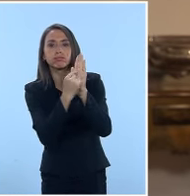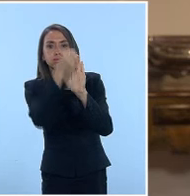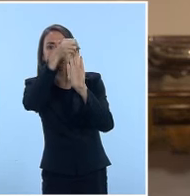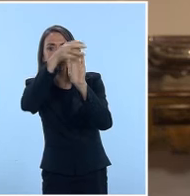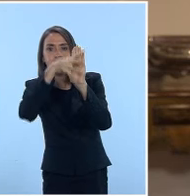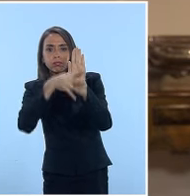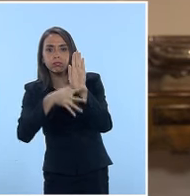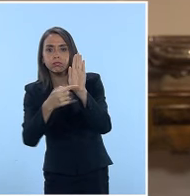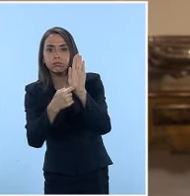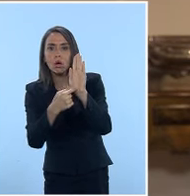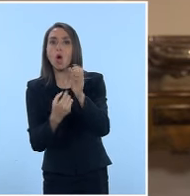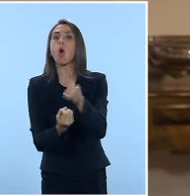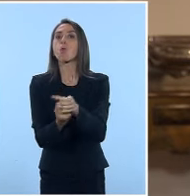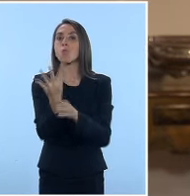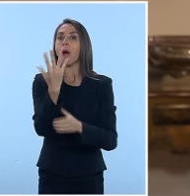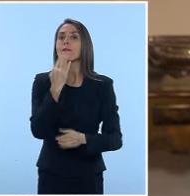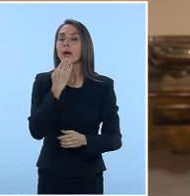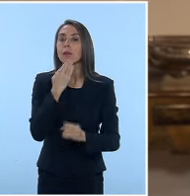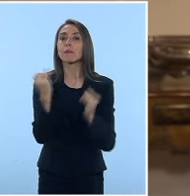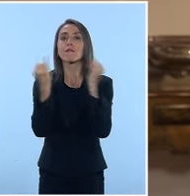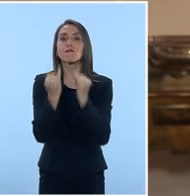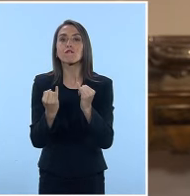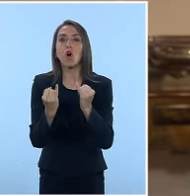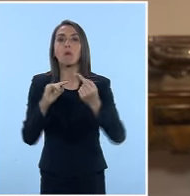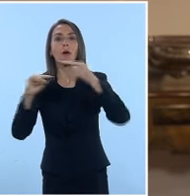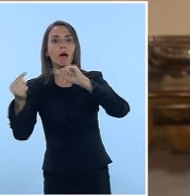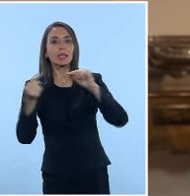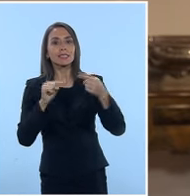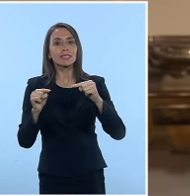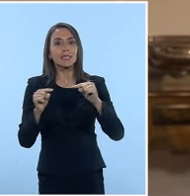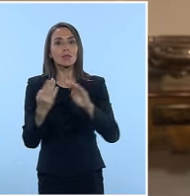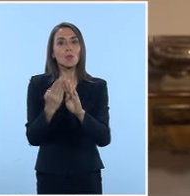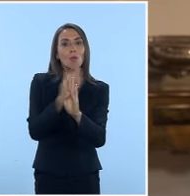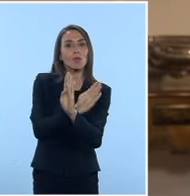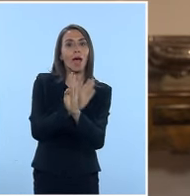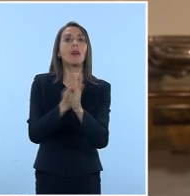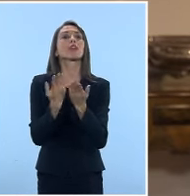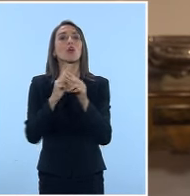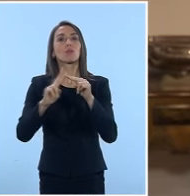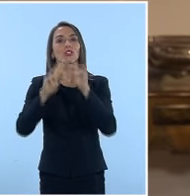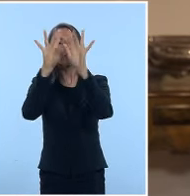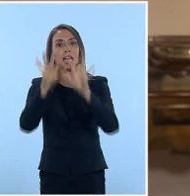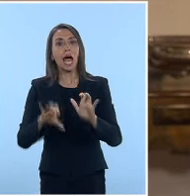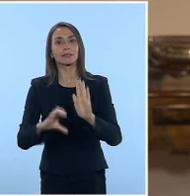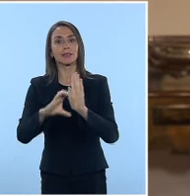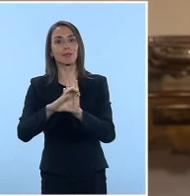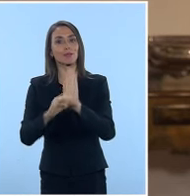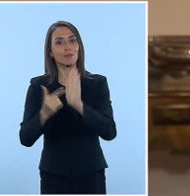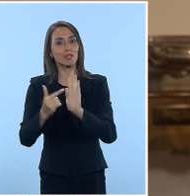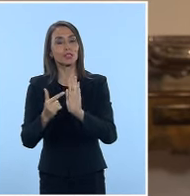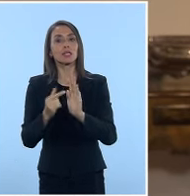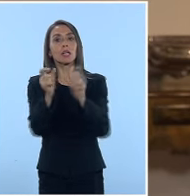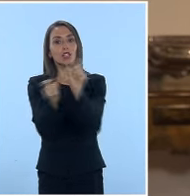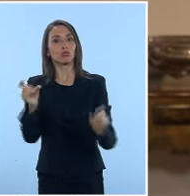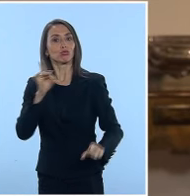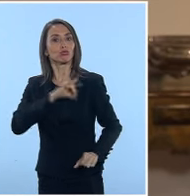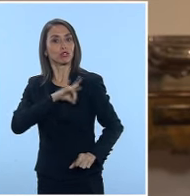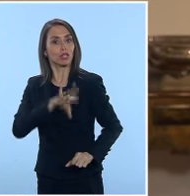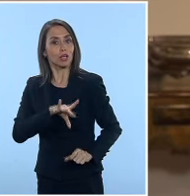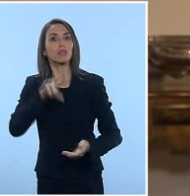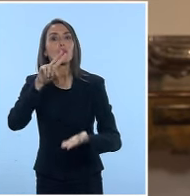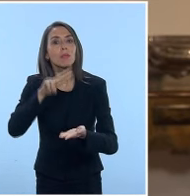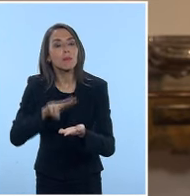sino que también debe ser nueva en la manera en que se discute y elabora. Se trata de que los compatriotas tengan